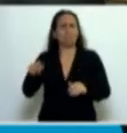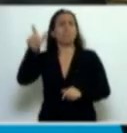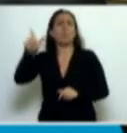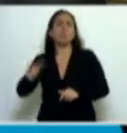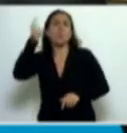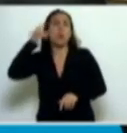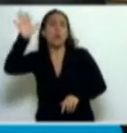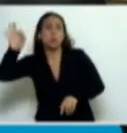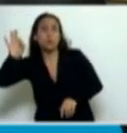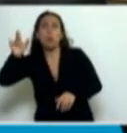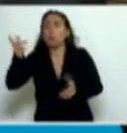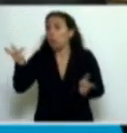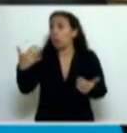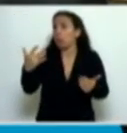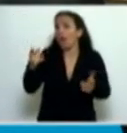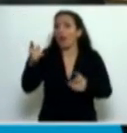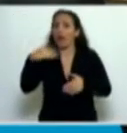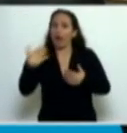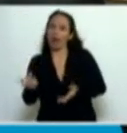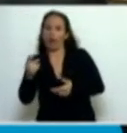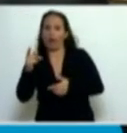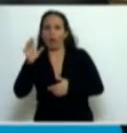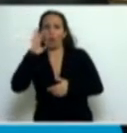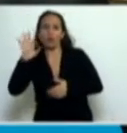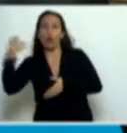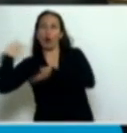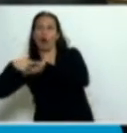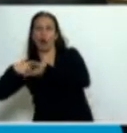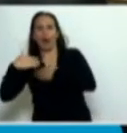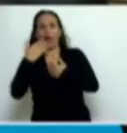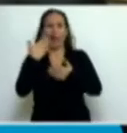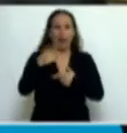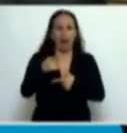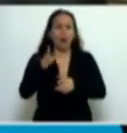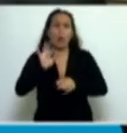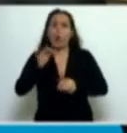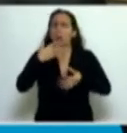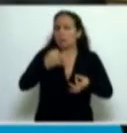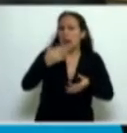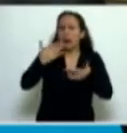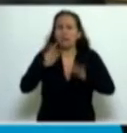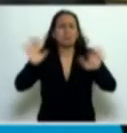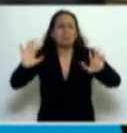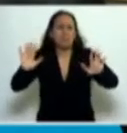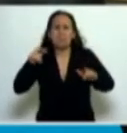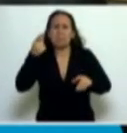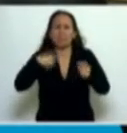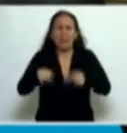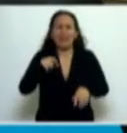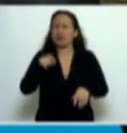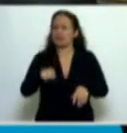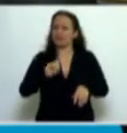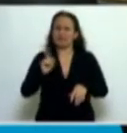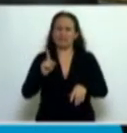opiniones que pueden ser interesadas, que pueden ser pagadas o que pueden ser muy genuinas, pero que no hacen al sentido